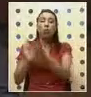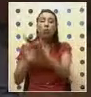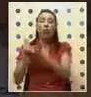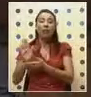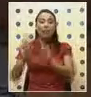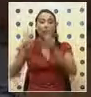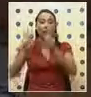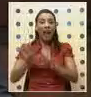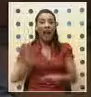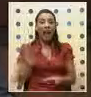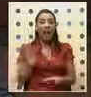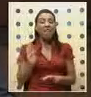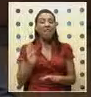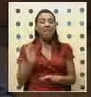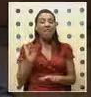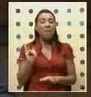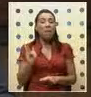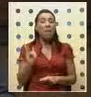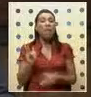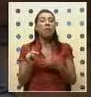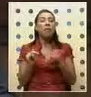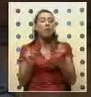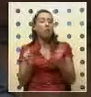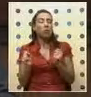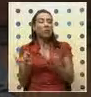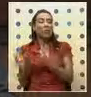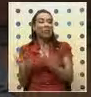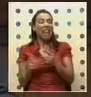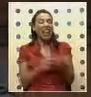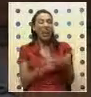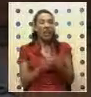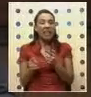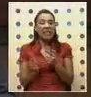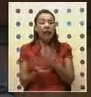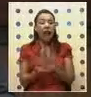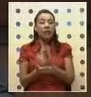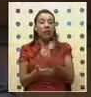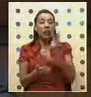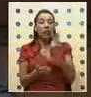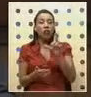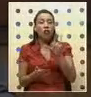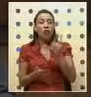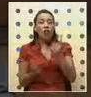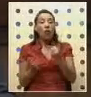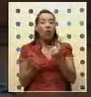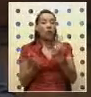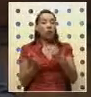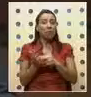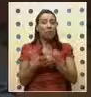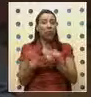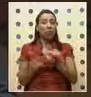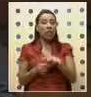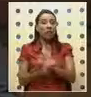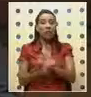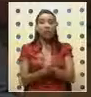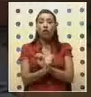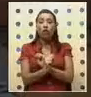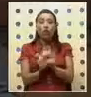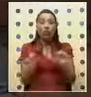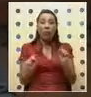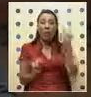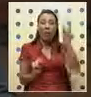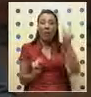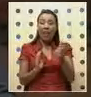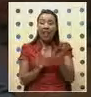elabora el FBI de presuntos terroristas hasta el 2 de julio del 2008. De hecho, esa situación no permitía a Mandela y otros